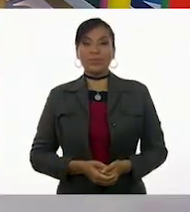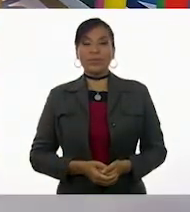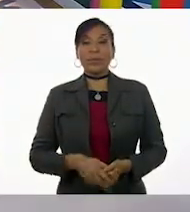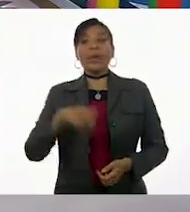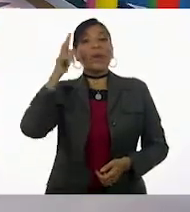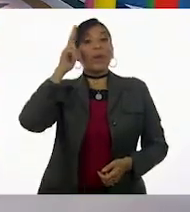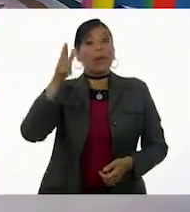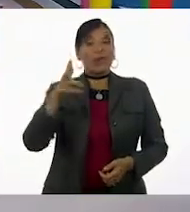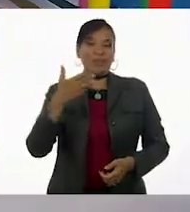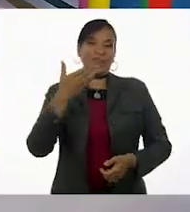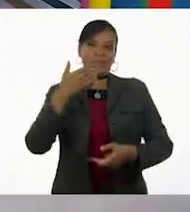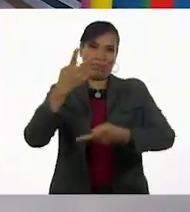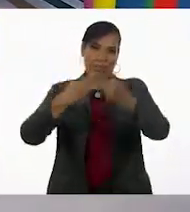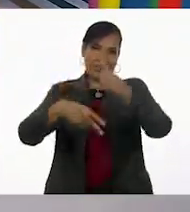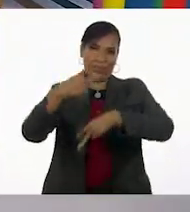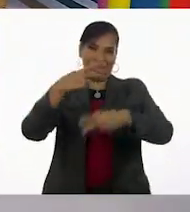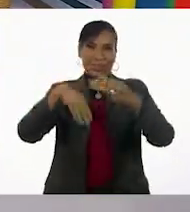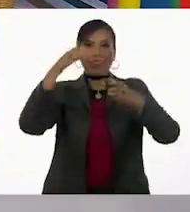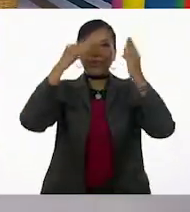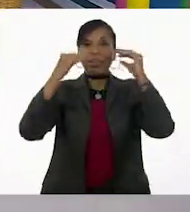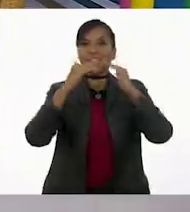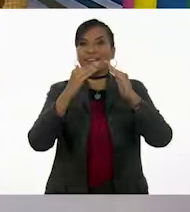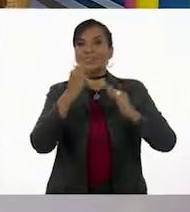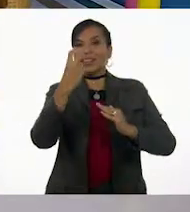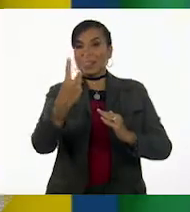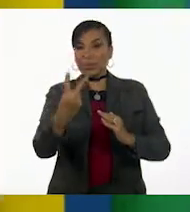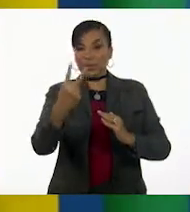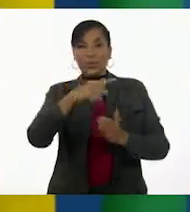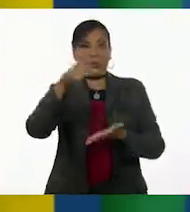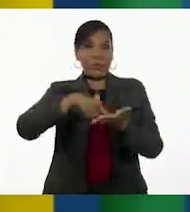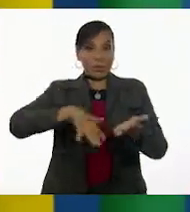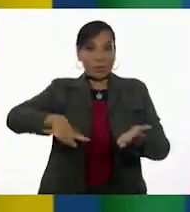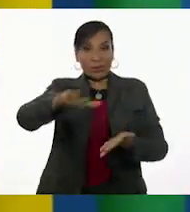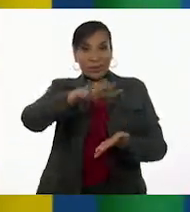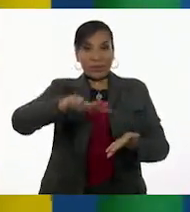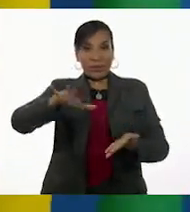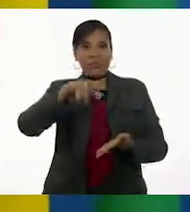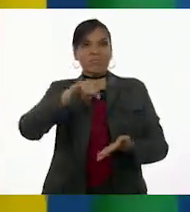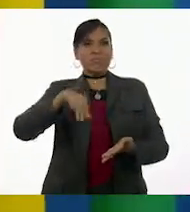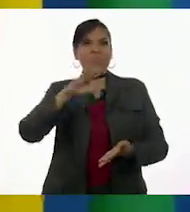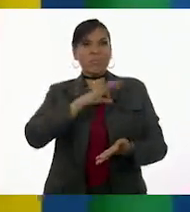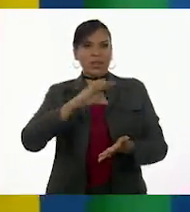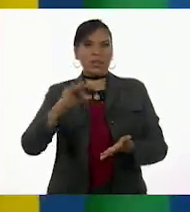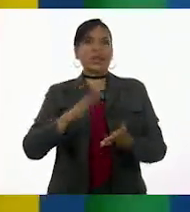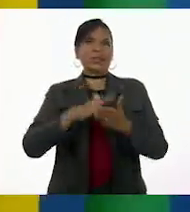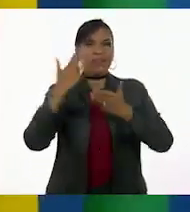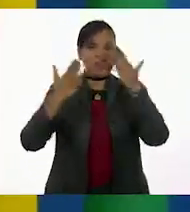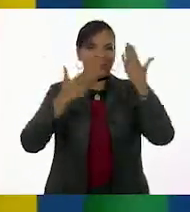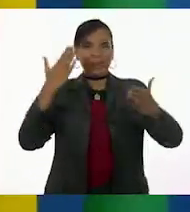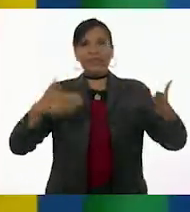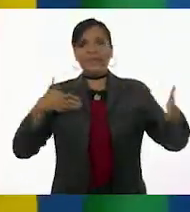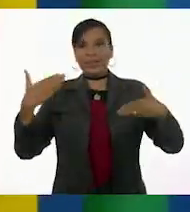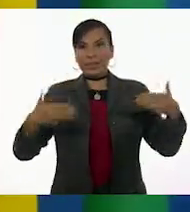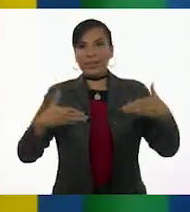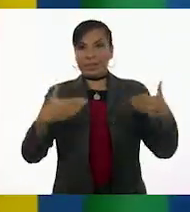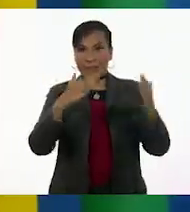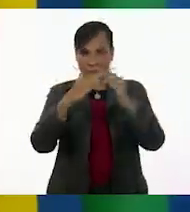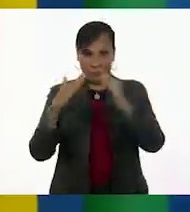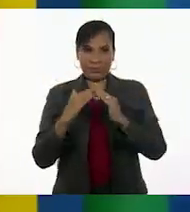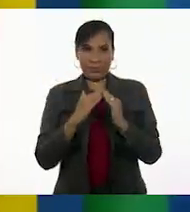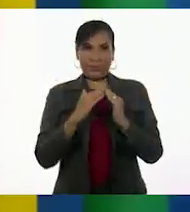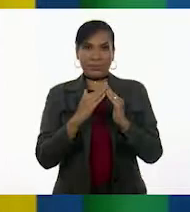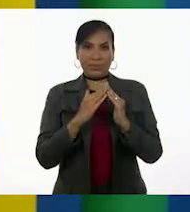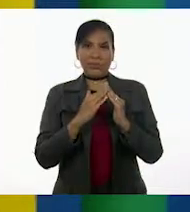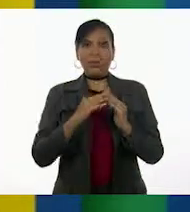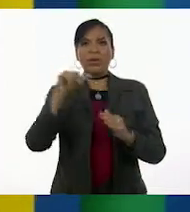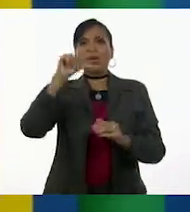Hola. Les damos la bienvenida a Aprende en Casa 2. Un espacio en el que vamos a poder estudiar y divertirnos desde nuestros hogares.